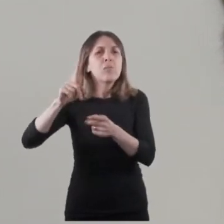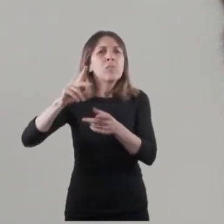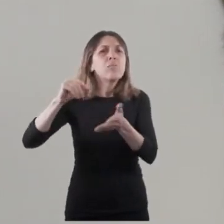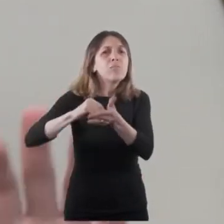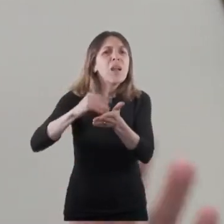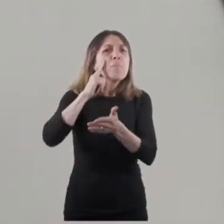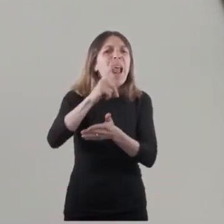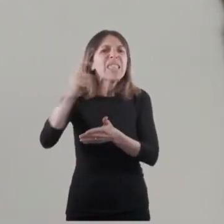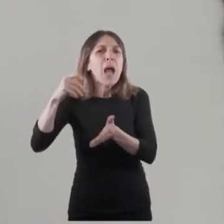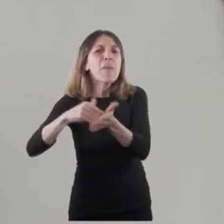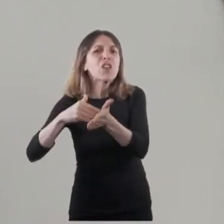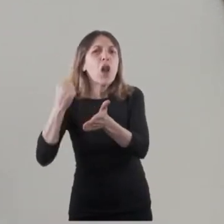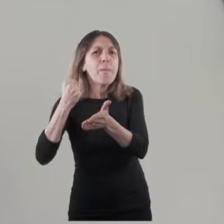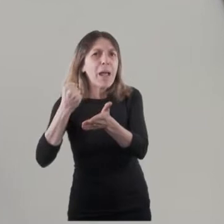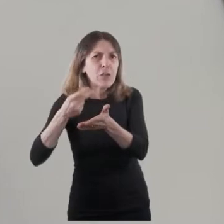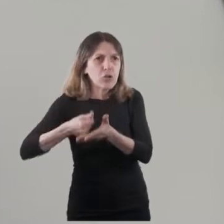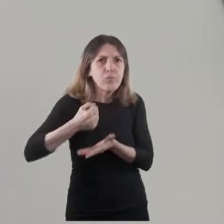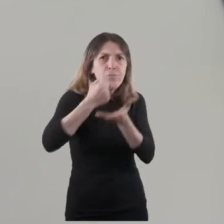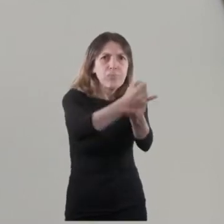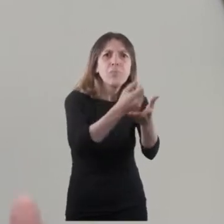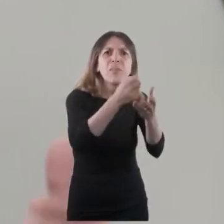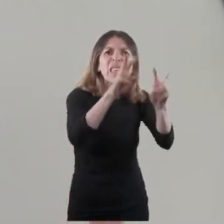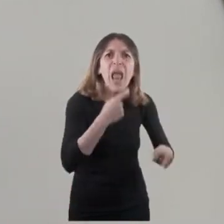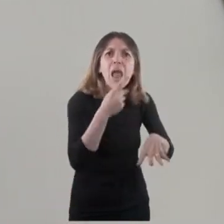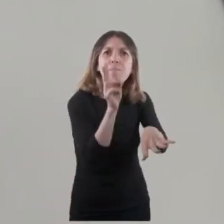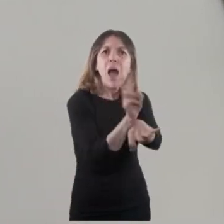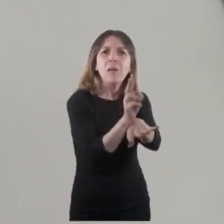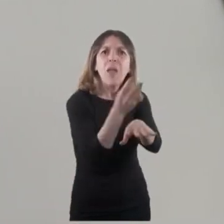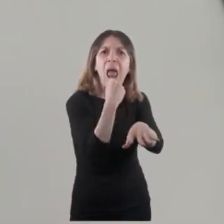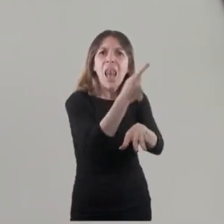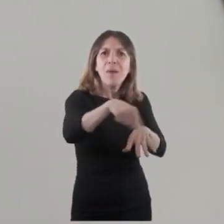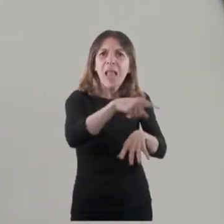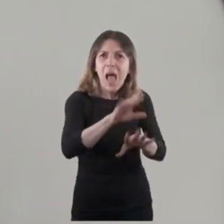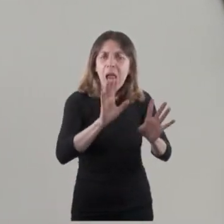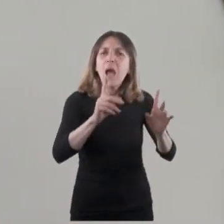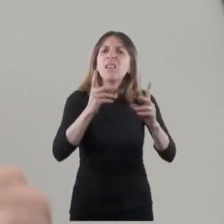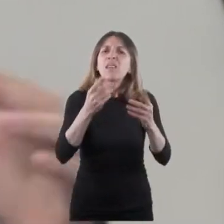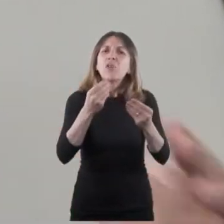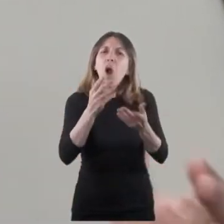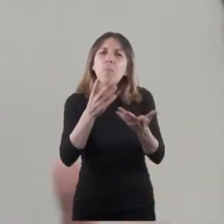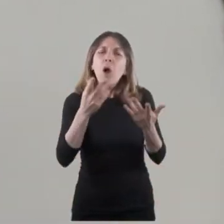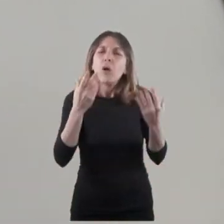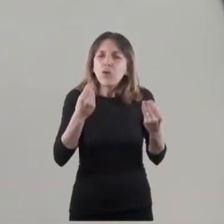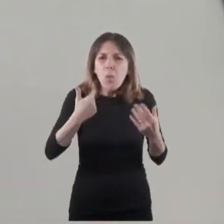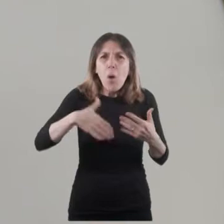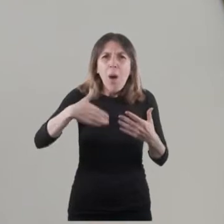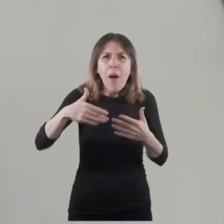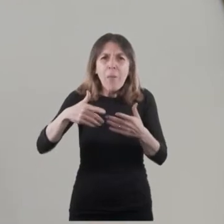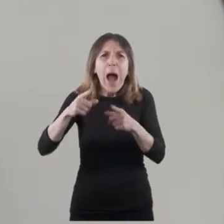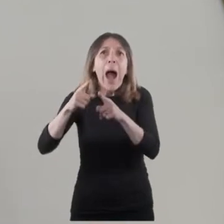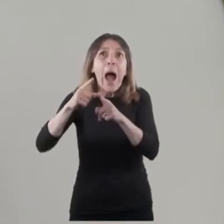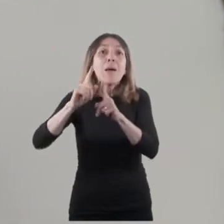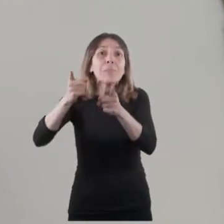millones de pesos en temas de seguridad alimentaria. ¿Qué visión tiene con respecto a esto? Si se va a replicar esto en otras